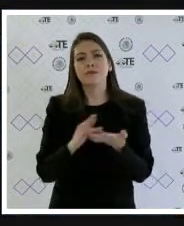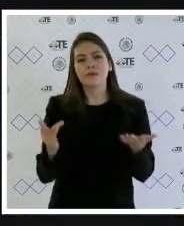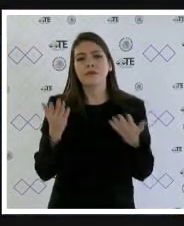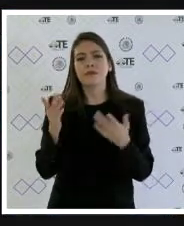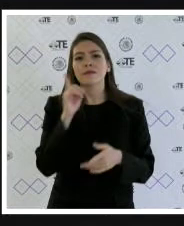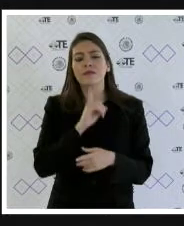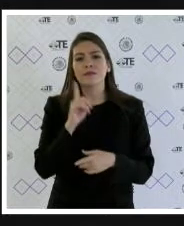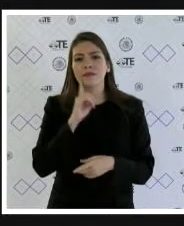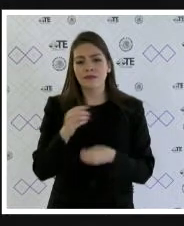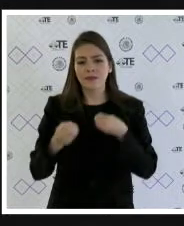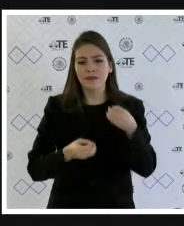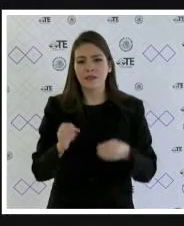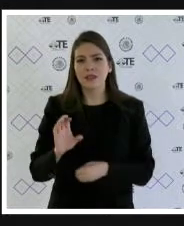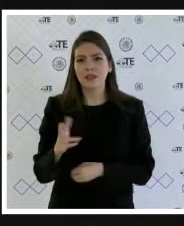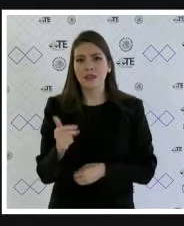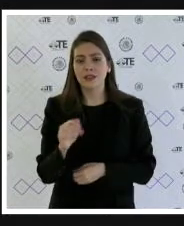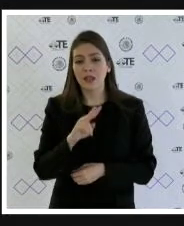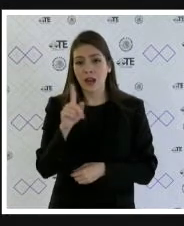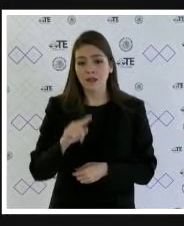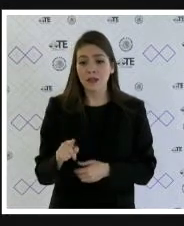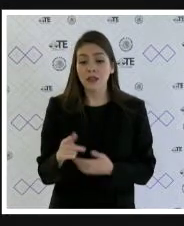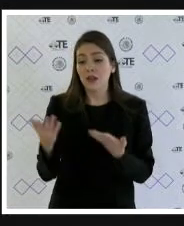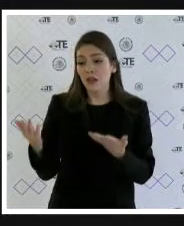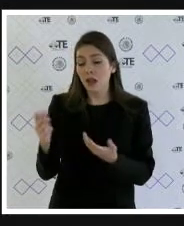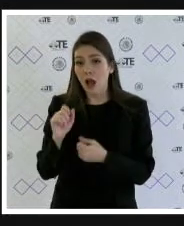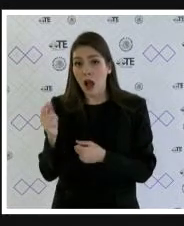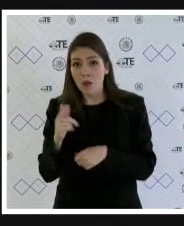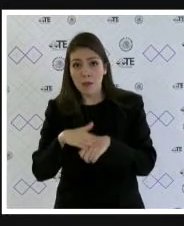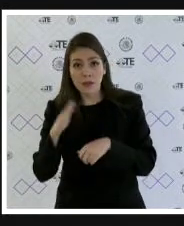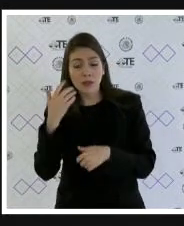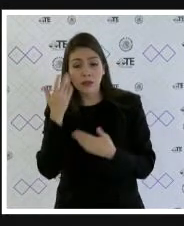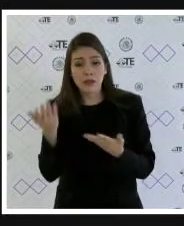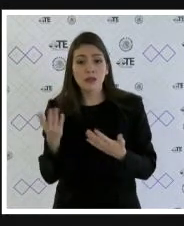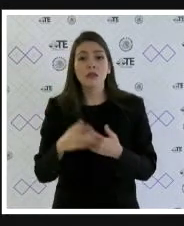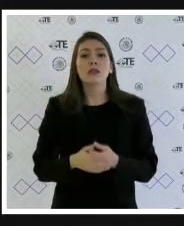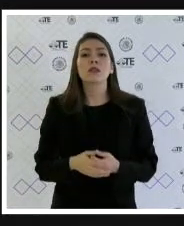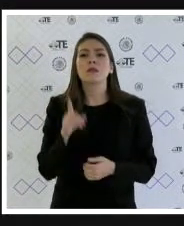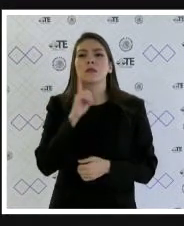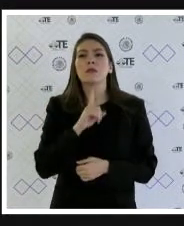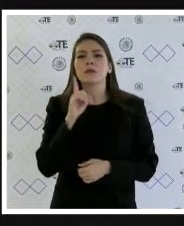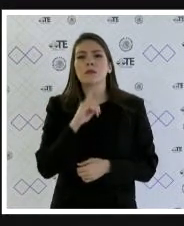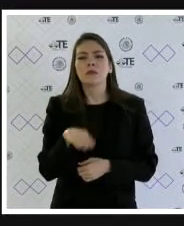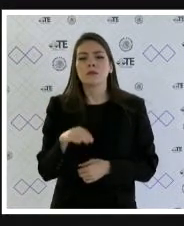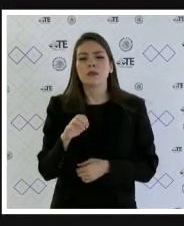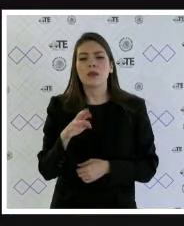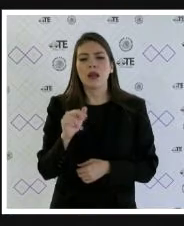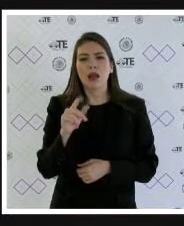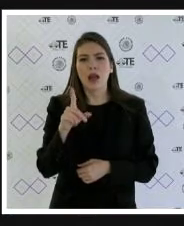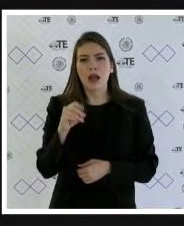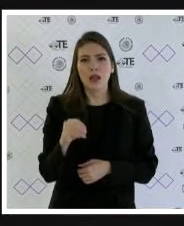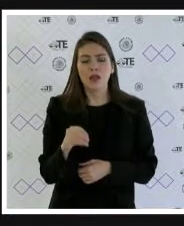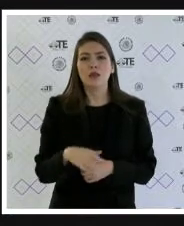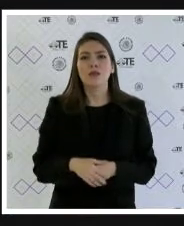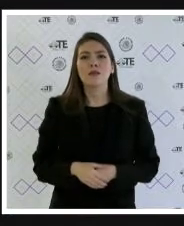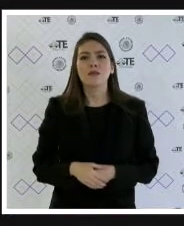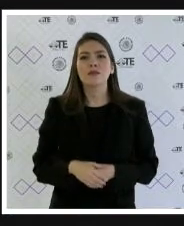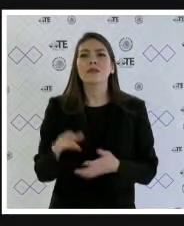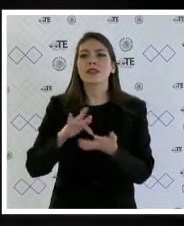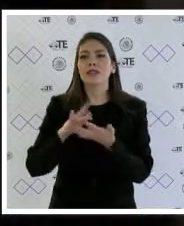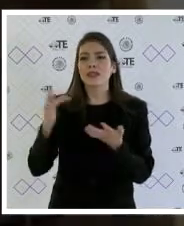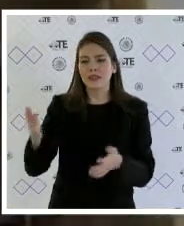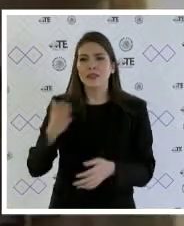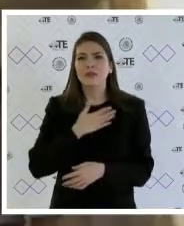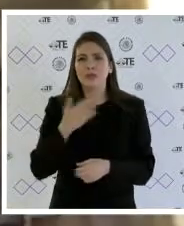Chávez alguien más que desea hacer uso de la palabra magistrada Marta Leticia Mercado Ramírez por favor gracias magistrado buenas tardes de nueva cuenta